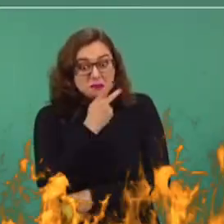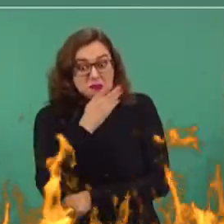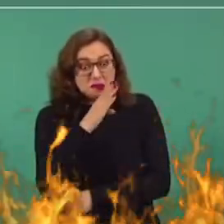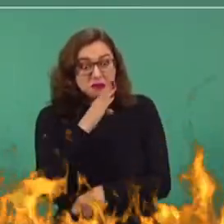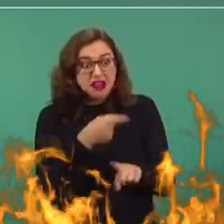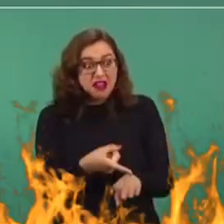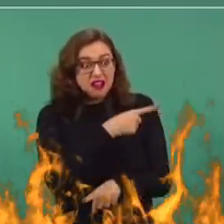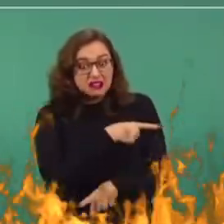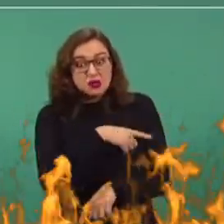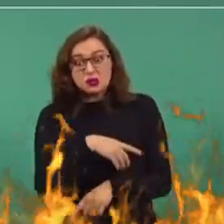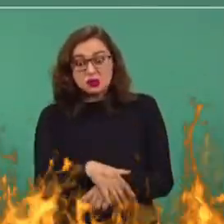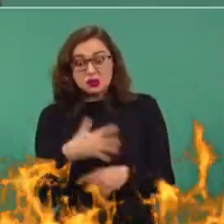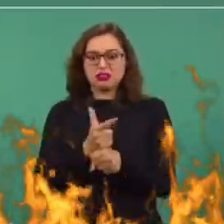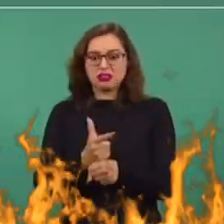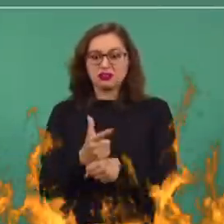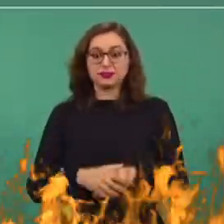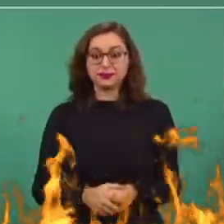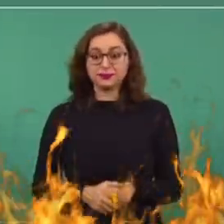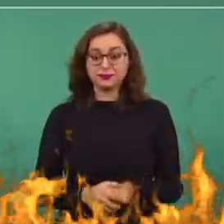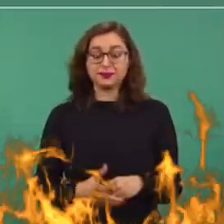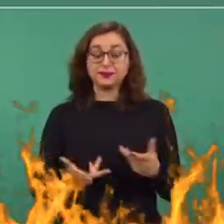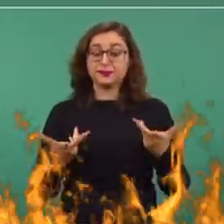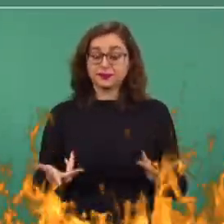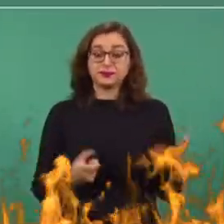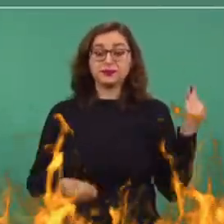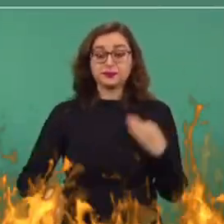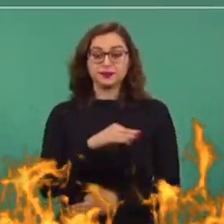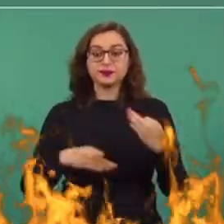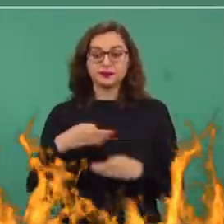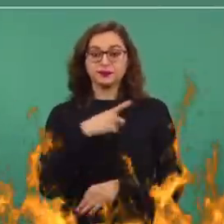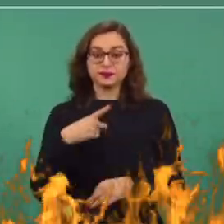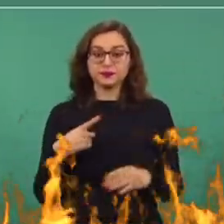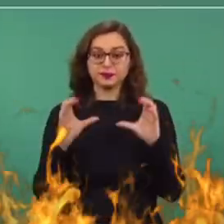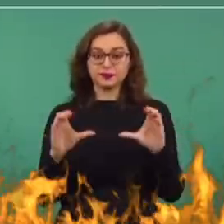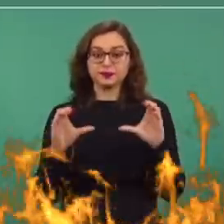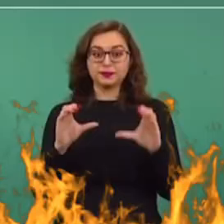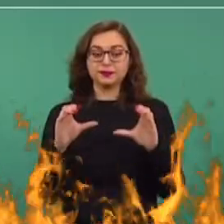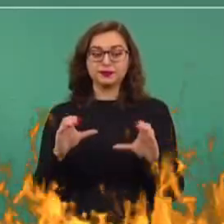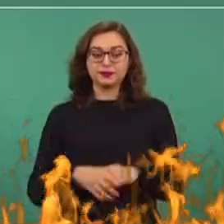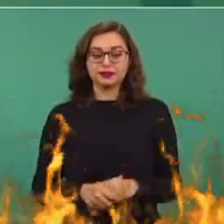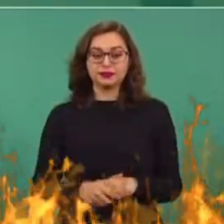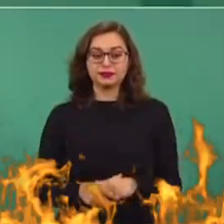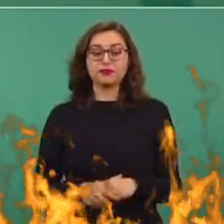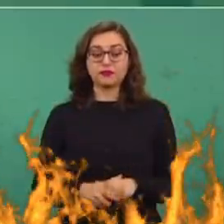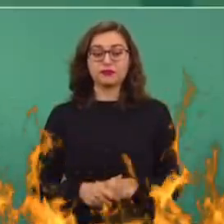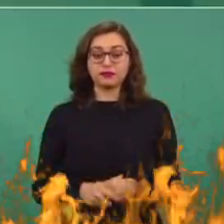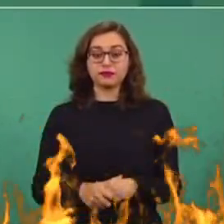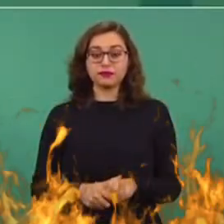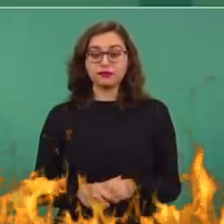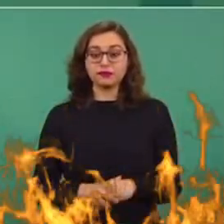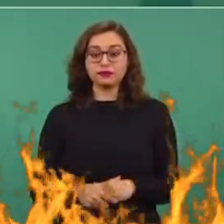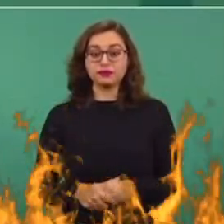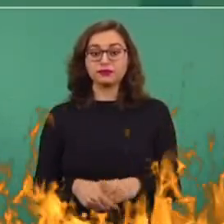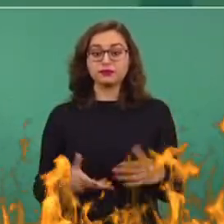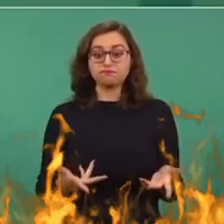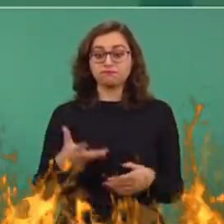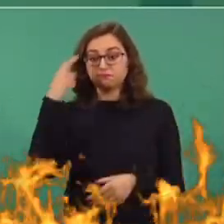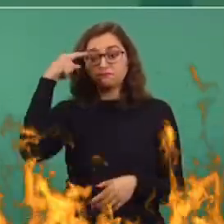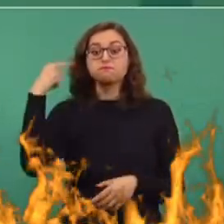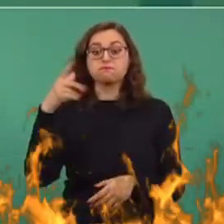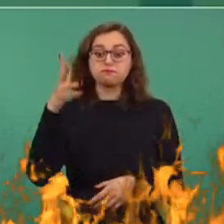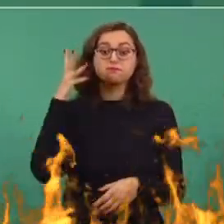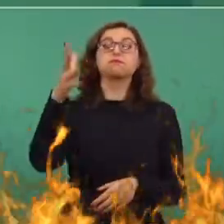mamá estuvieron en ese partido. Entonces, todos tenemos que cuidarnos, todos para dejarle